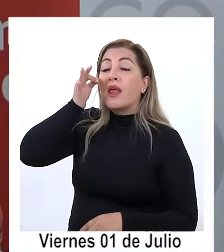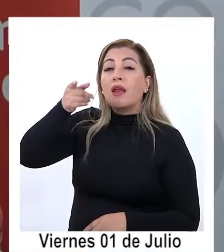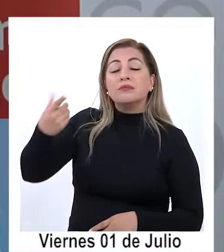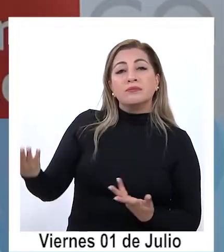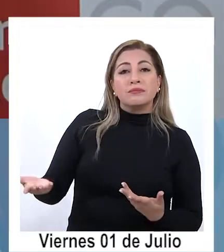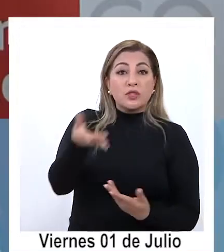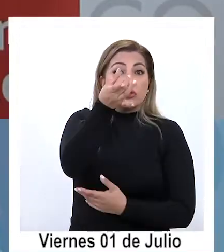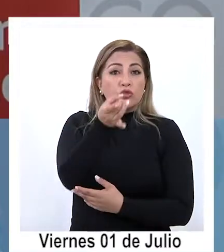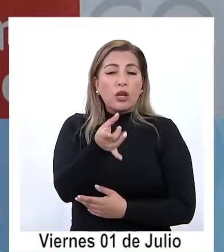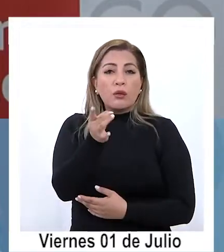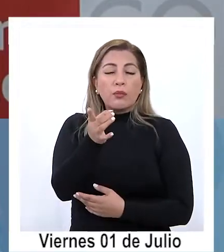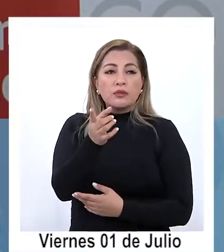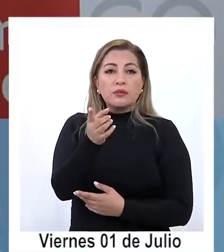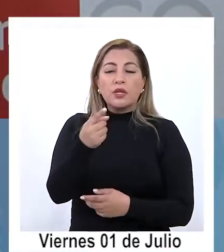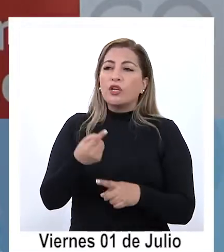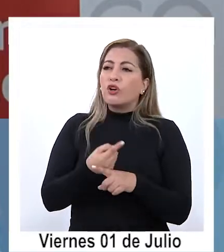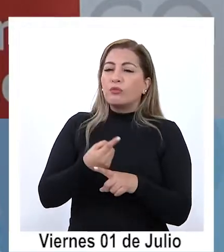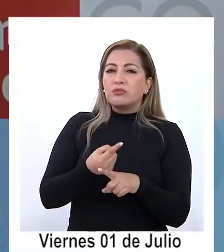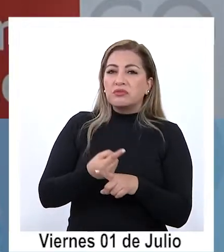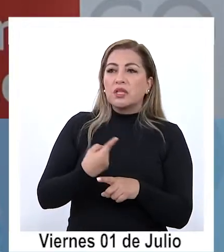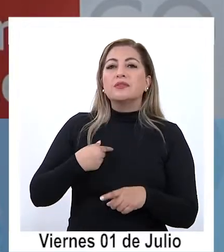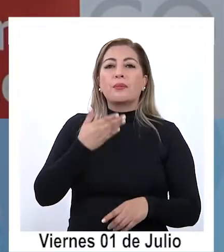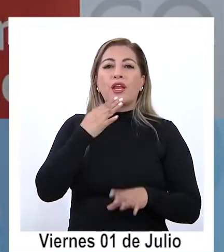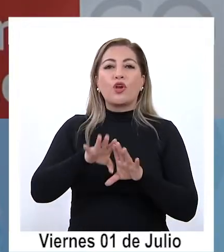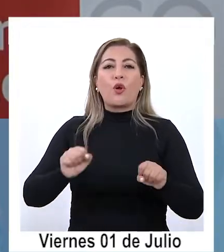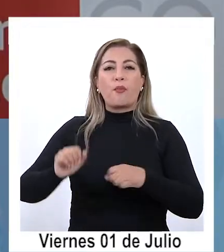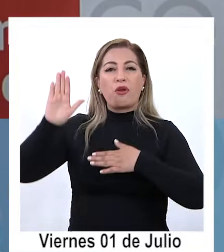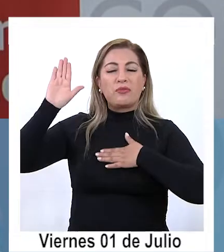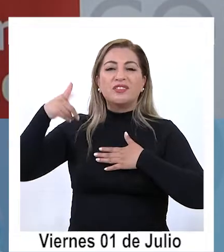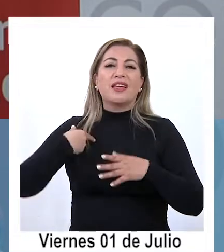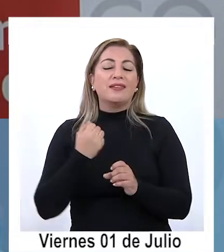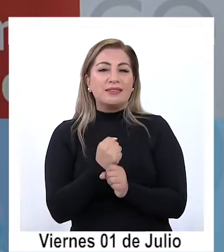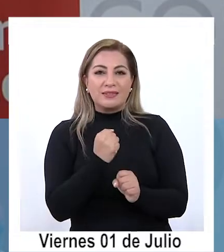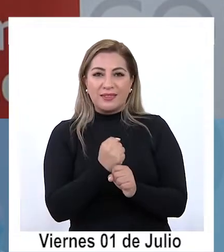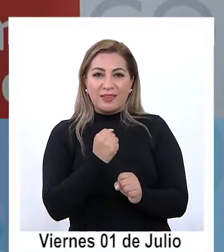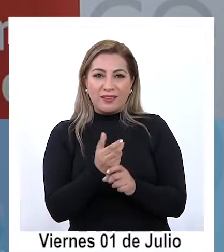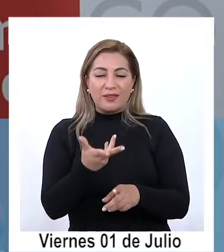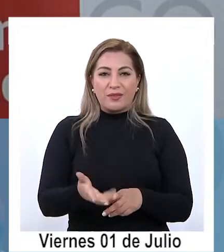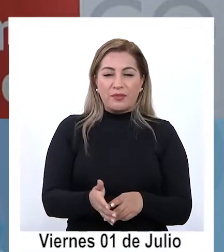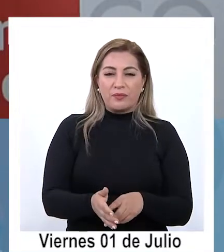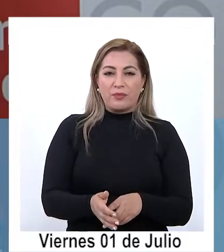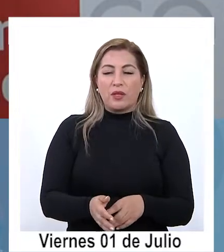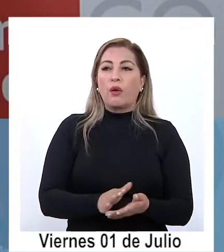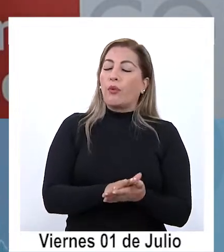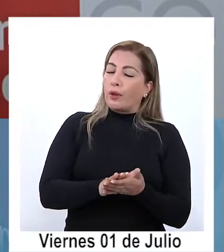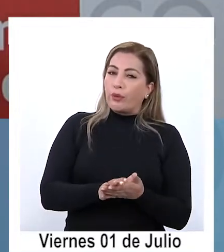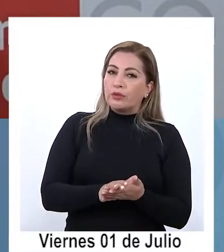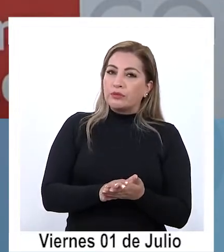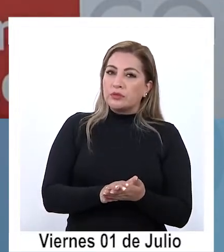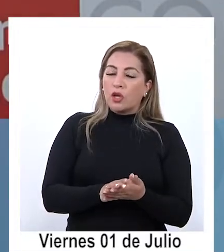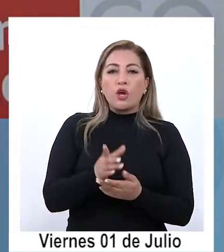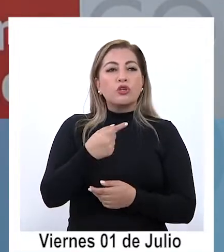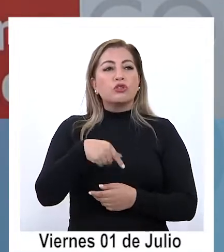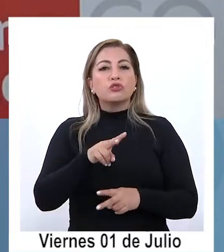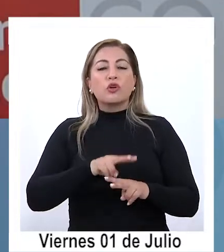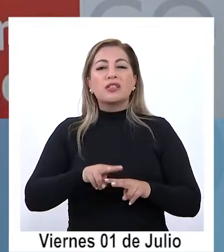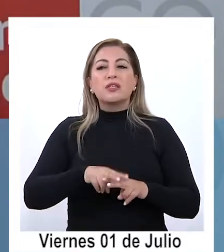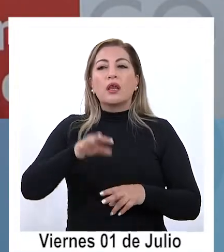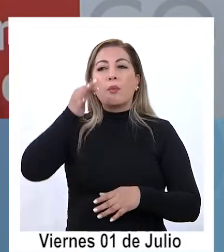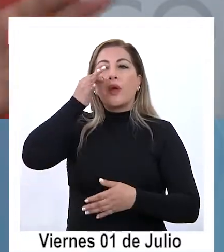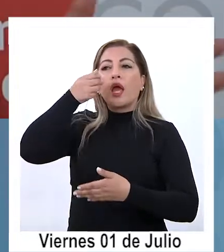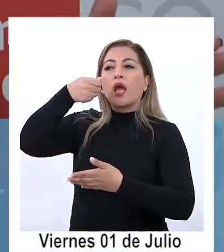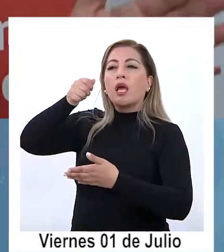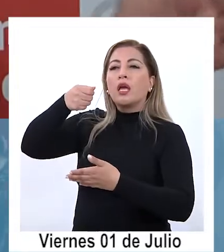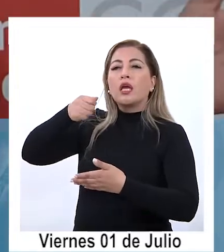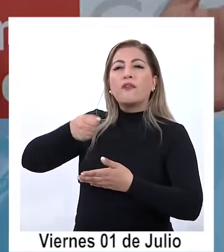no solo vamos a potenciar nos vamos a comprometer cierto con el trabajo que mire nosotros podemos hacer un diagnóstico